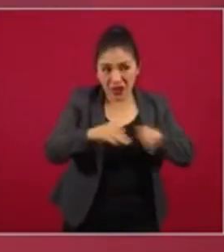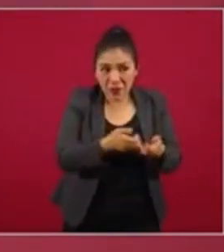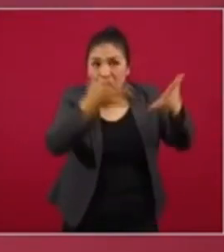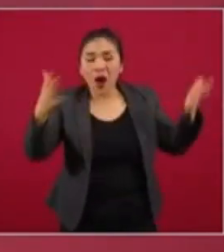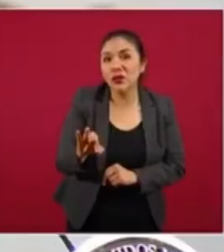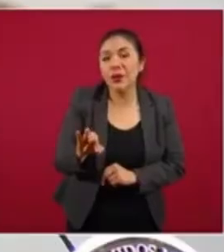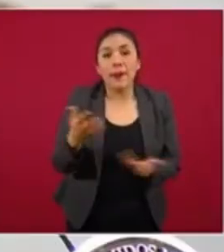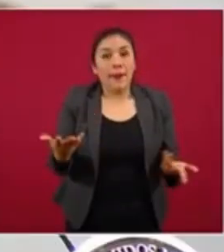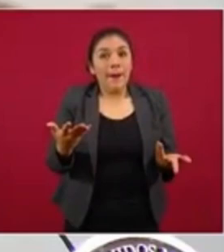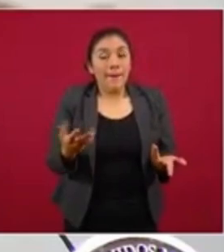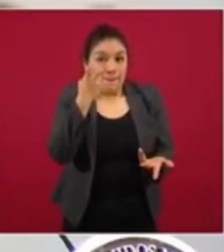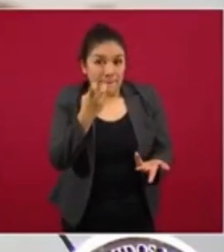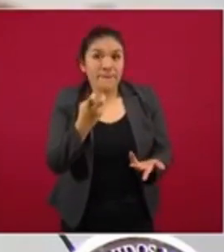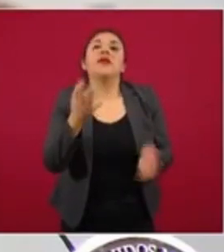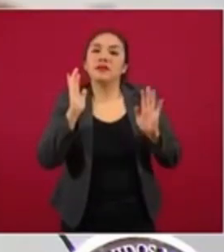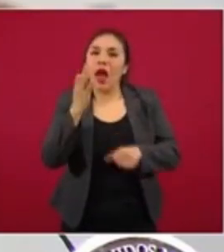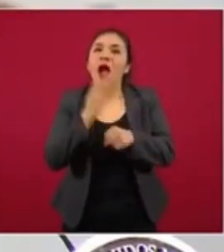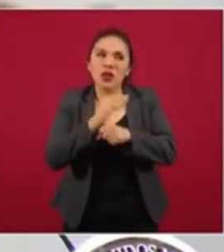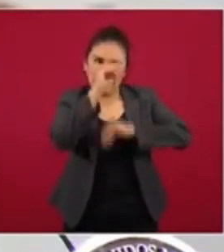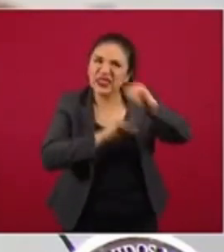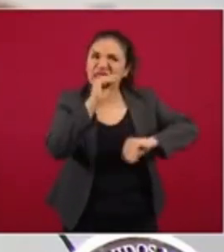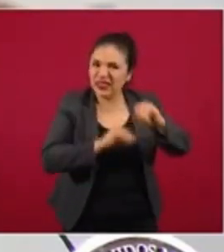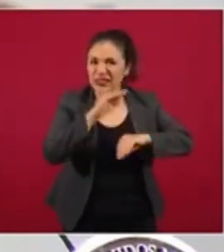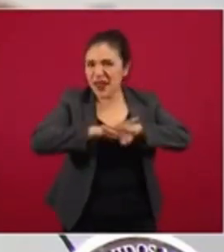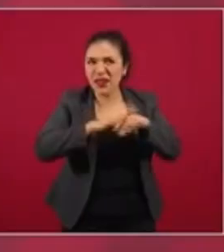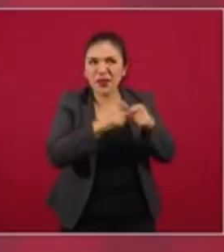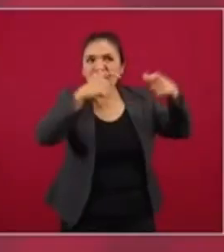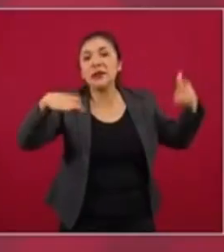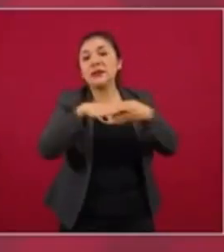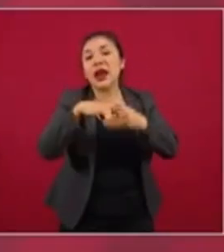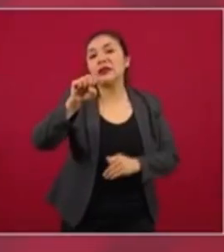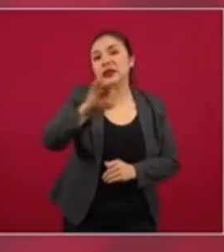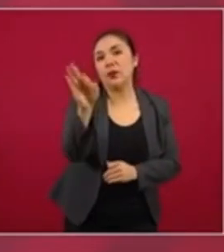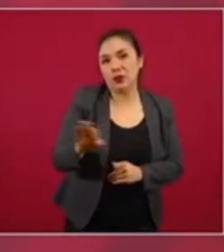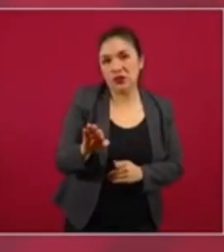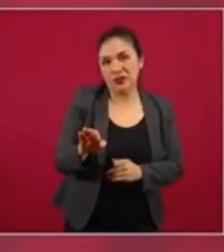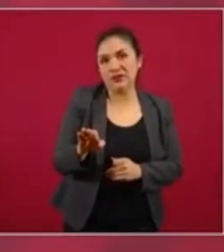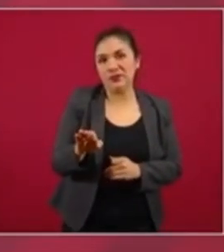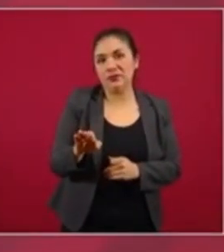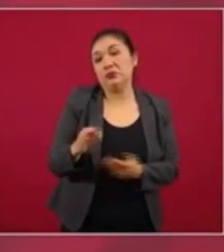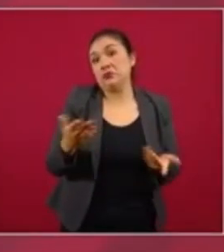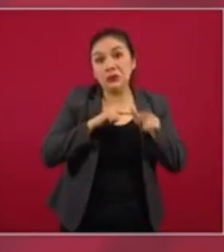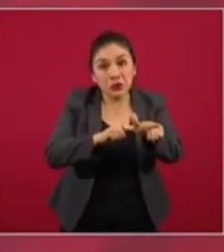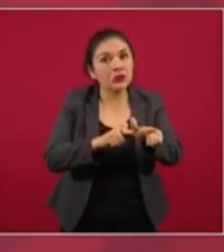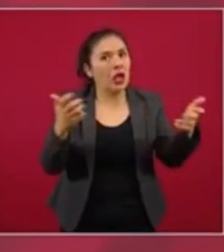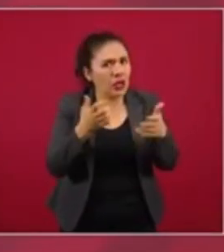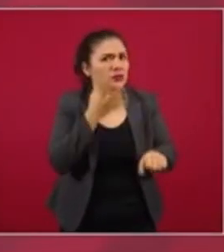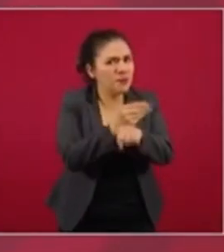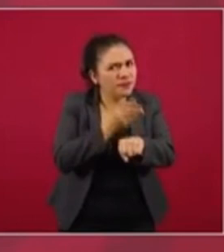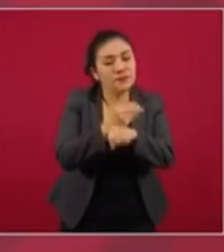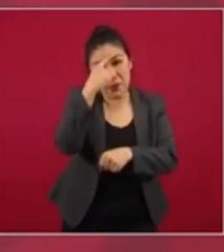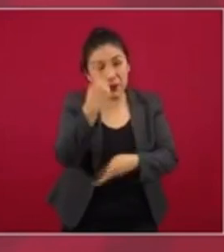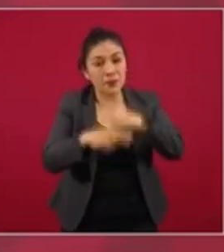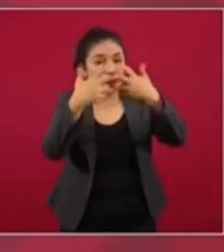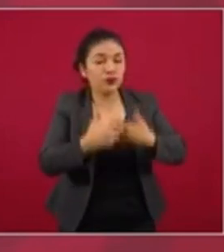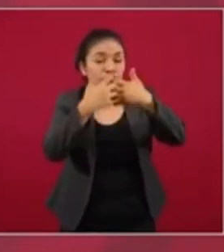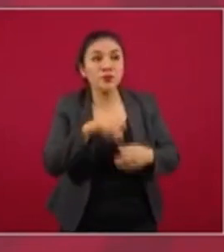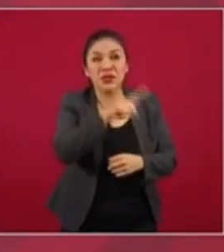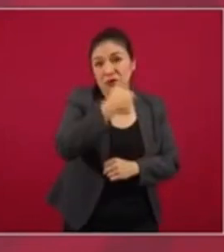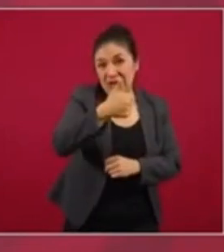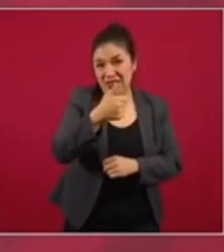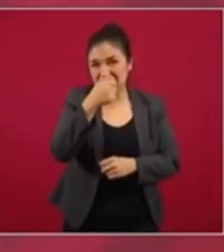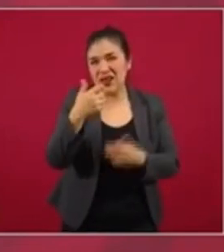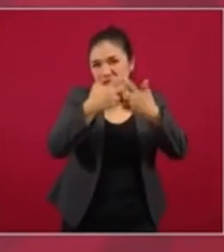producción. Y ya las tenemos cerca del 60% y vamos a estar produciendo en esas seis